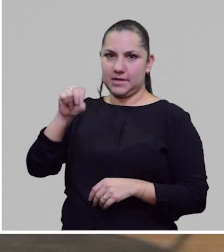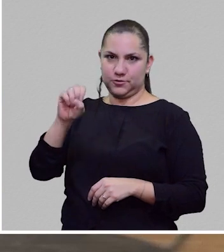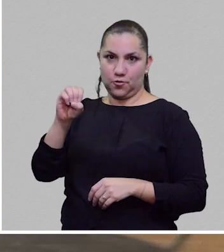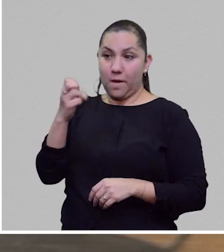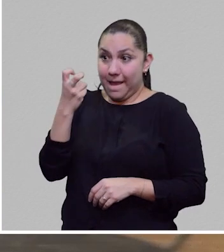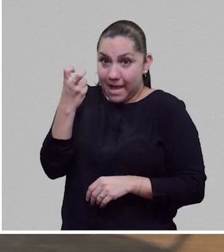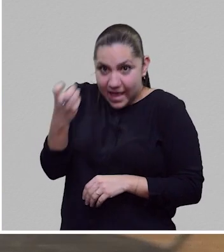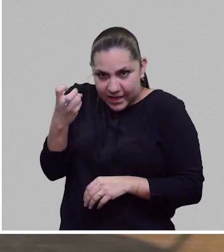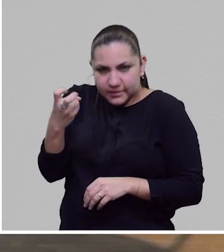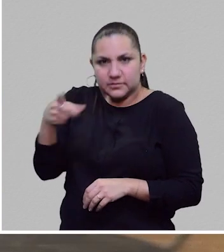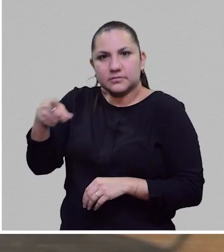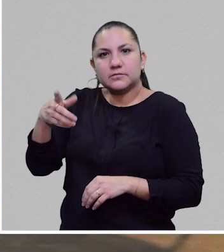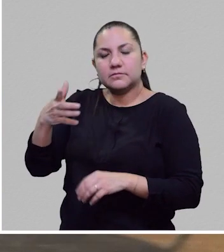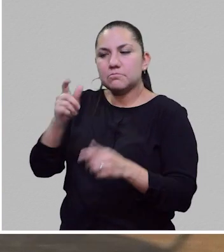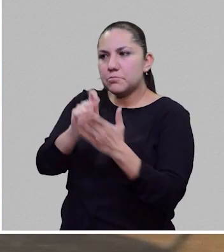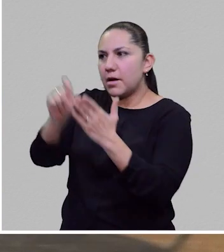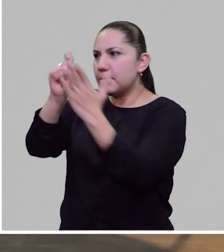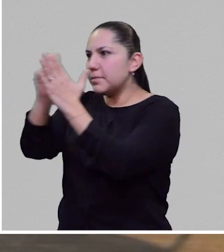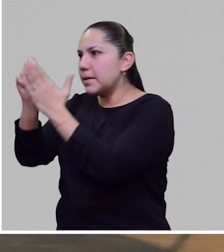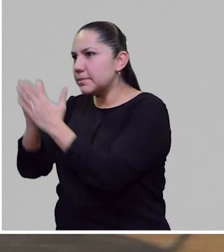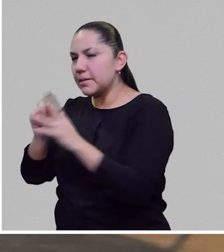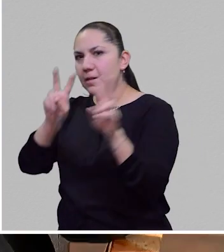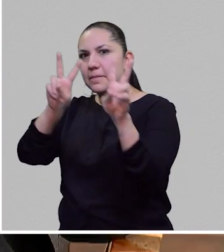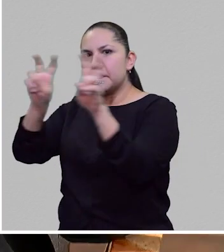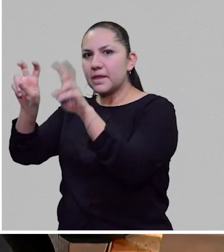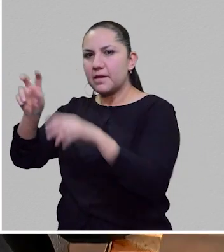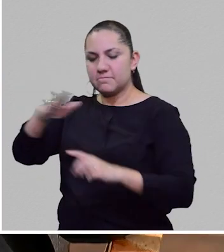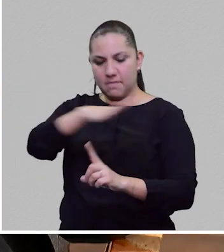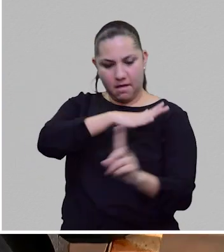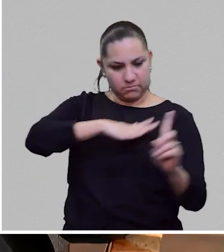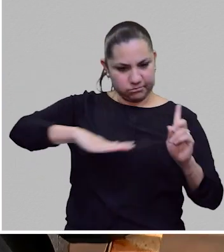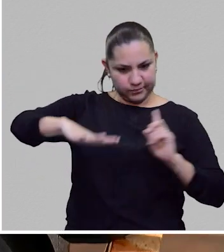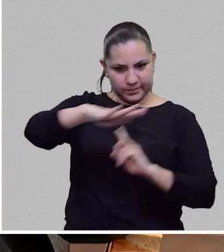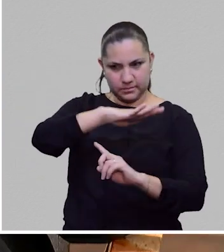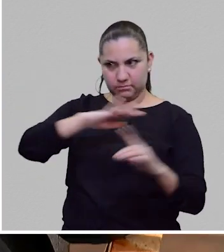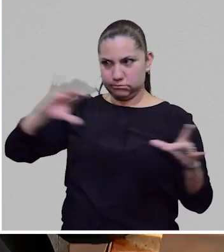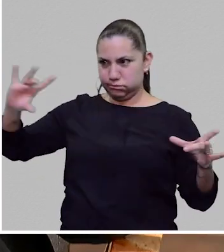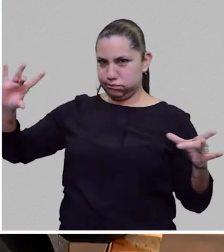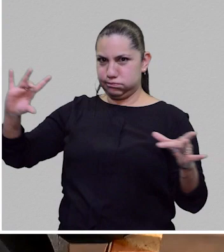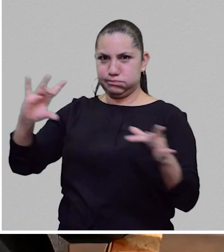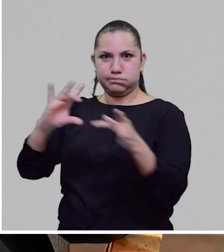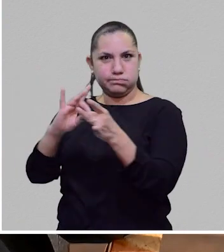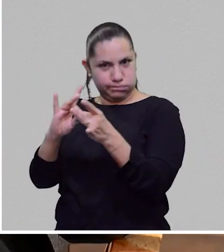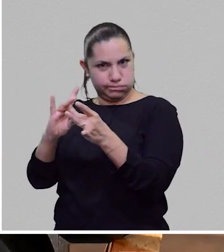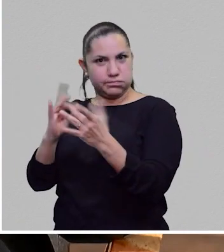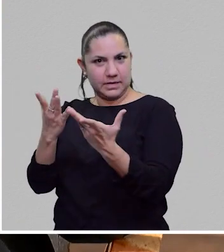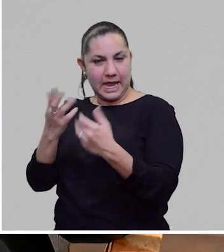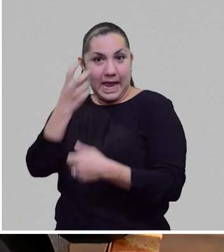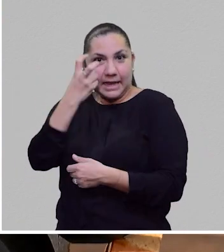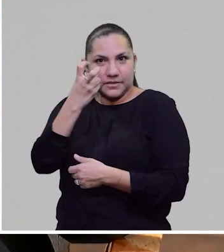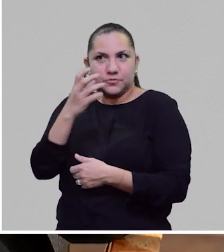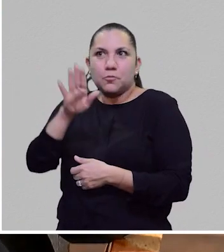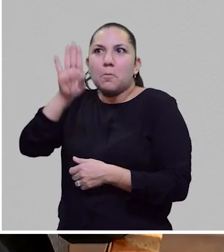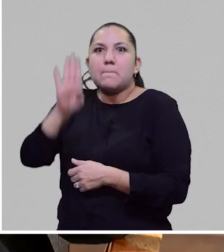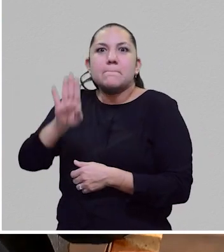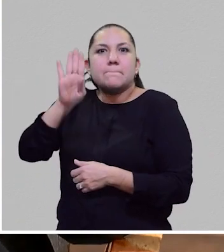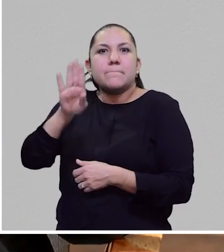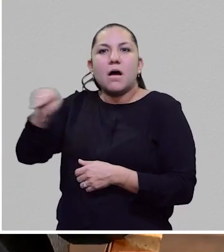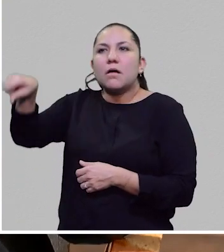alguna manera ha permeado en nuestro contexto. sea, la ciencia ficción parece haberse diluido en